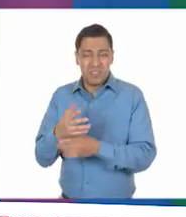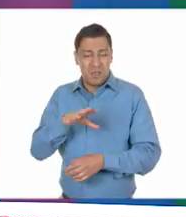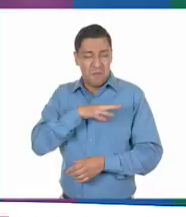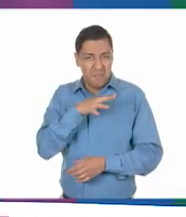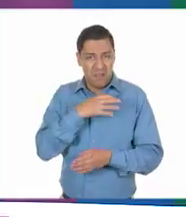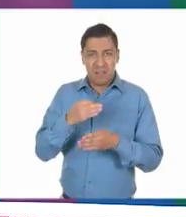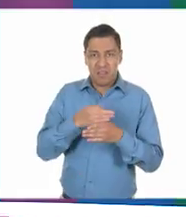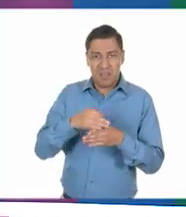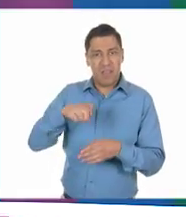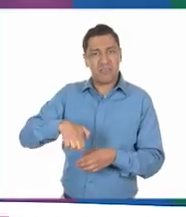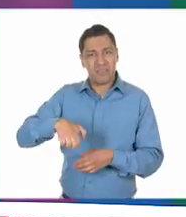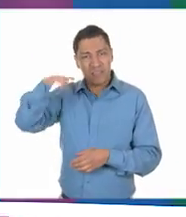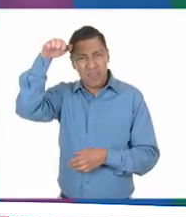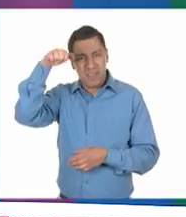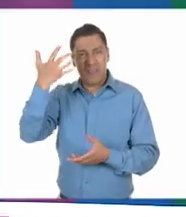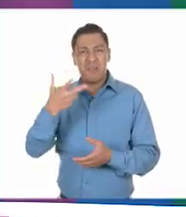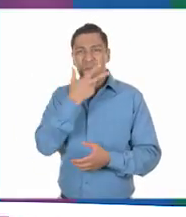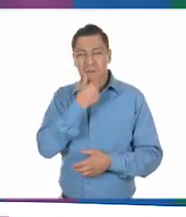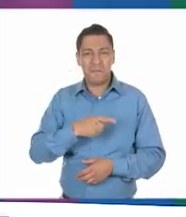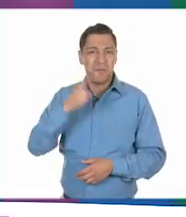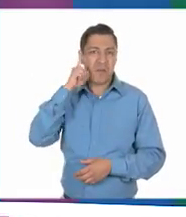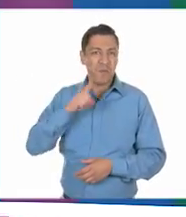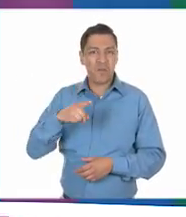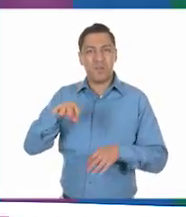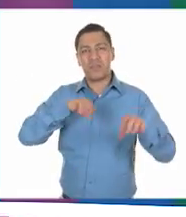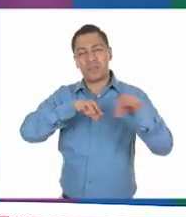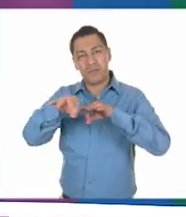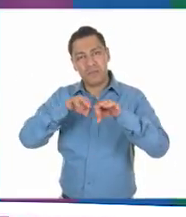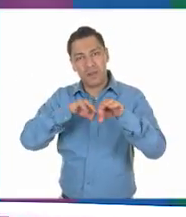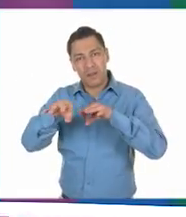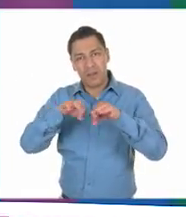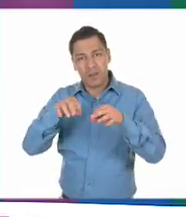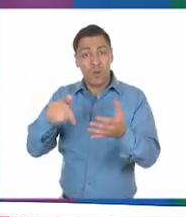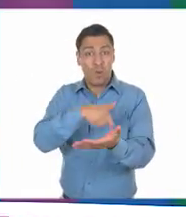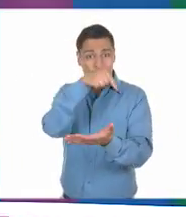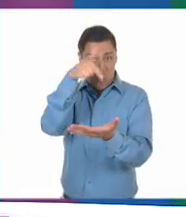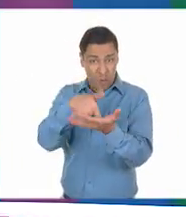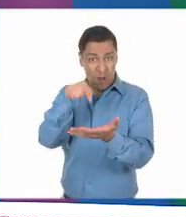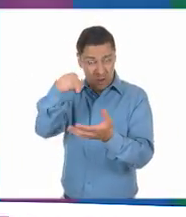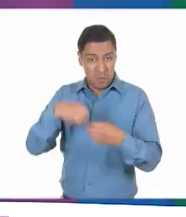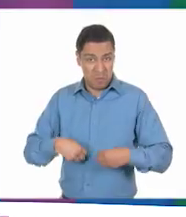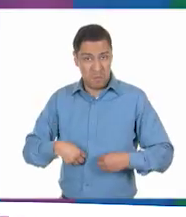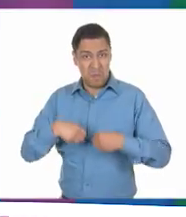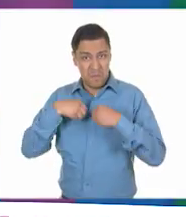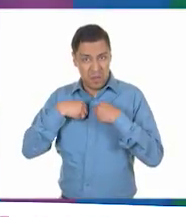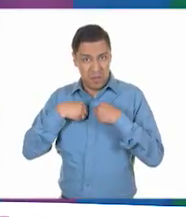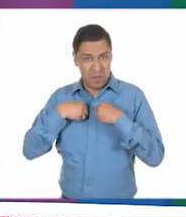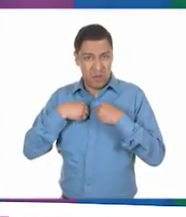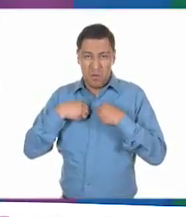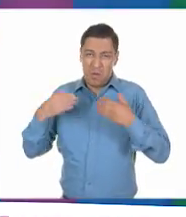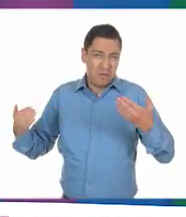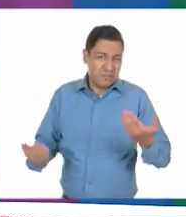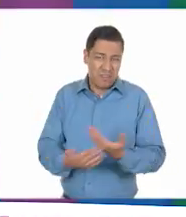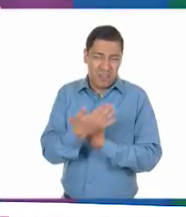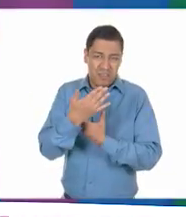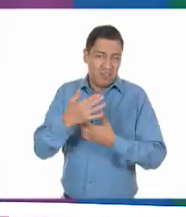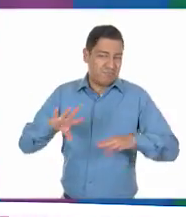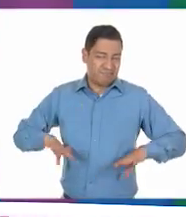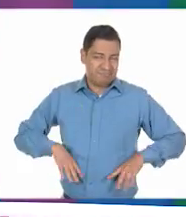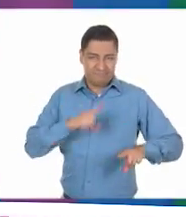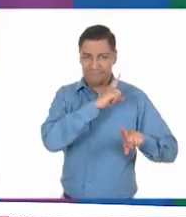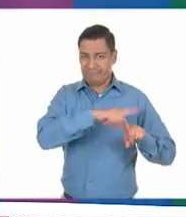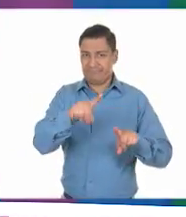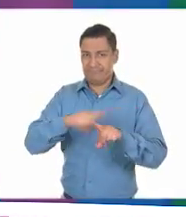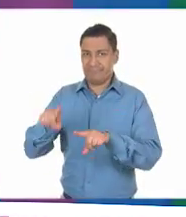piel, edad, género, ocupación, lugar de residencia o de nacimiento, entre otras características,